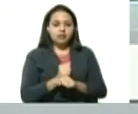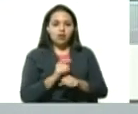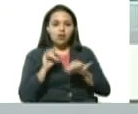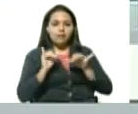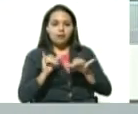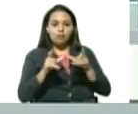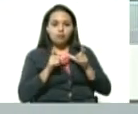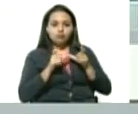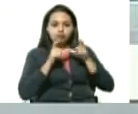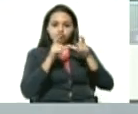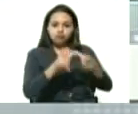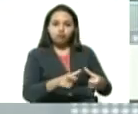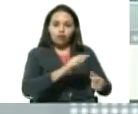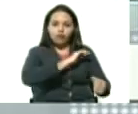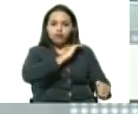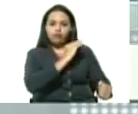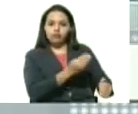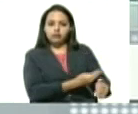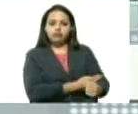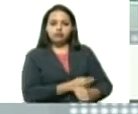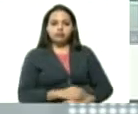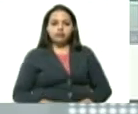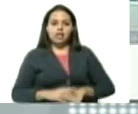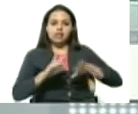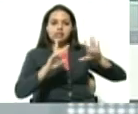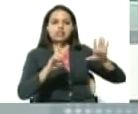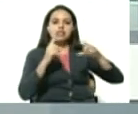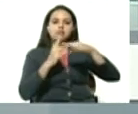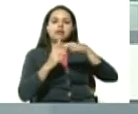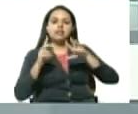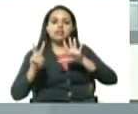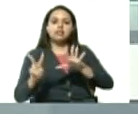radicalizamos el 7 más 7